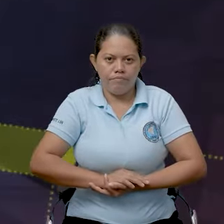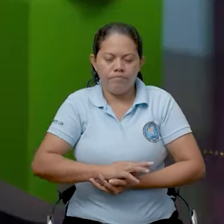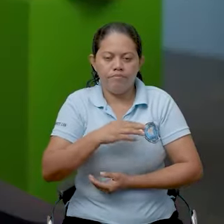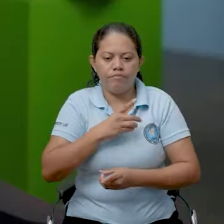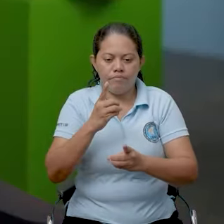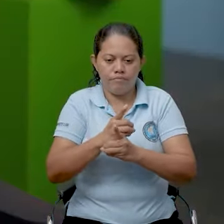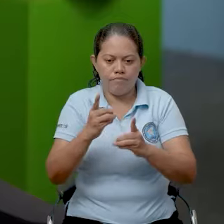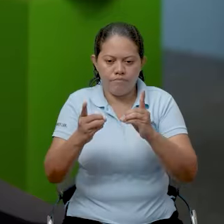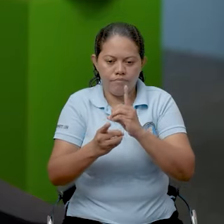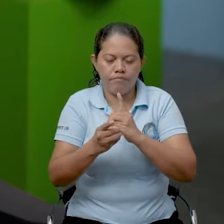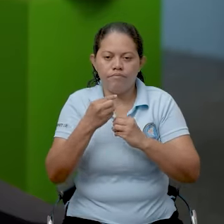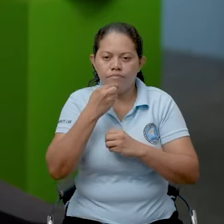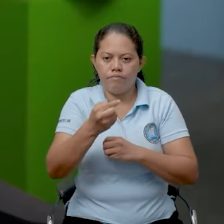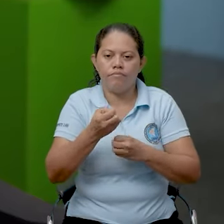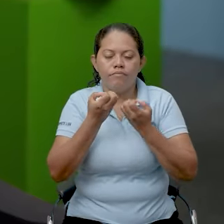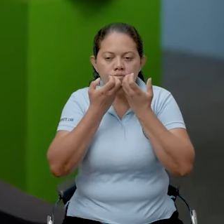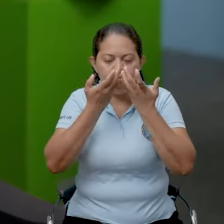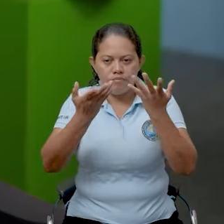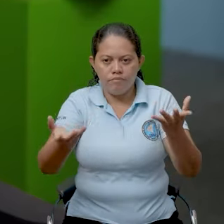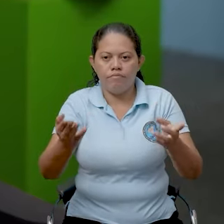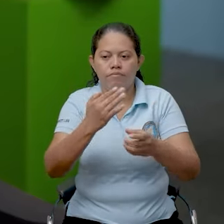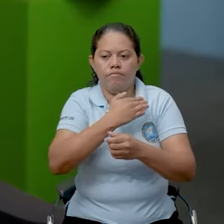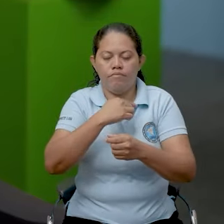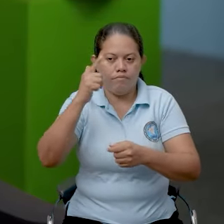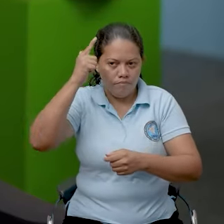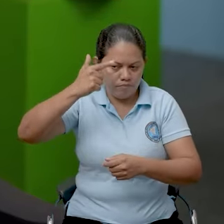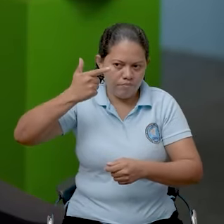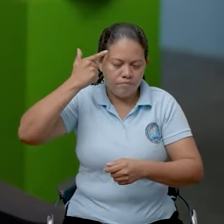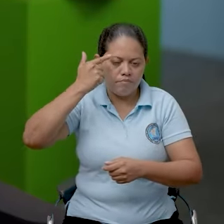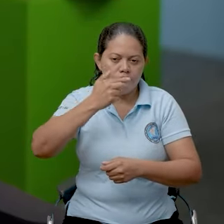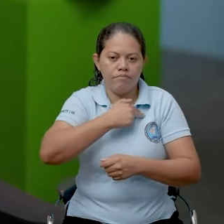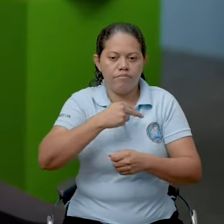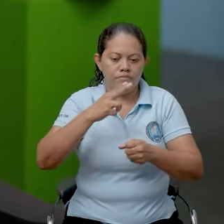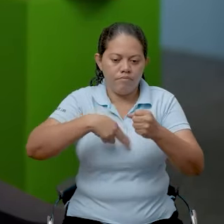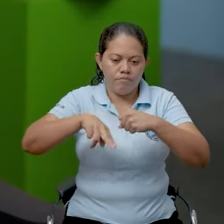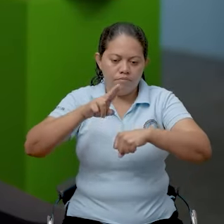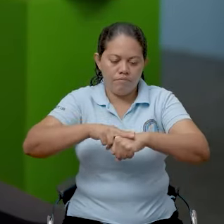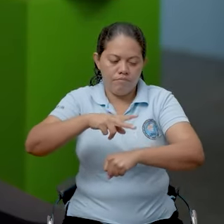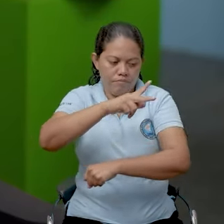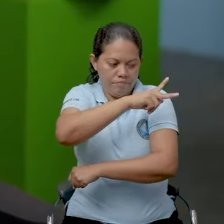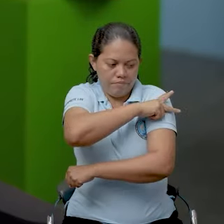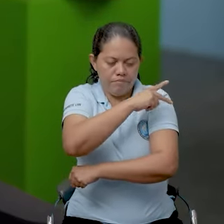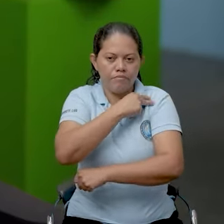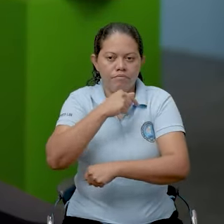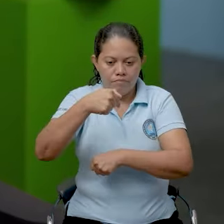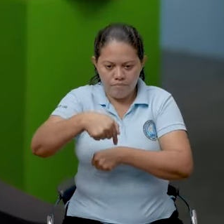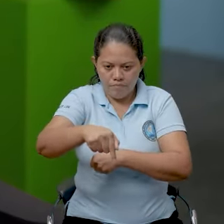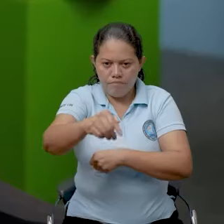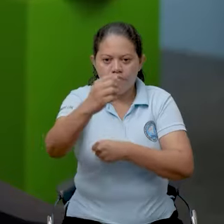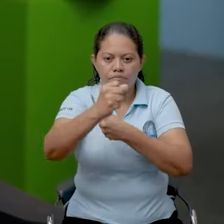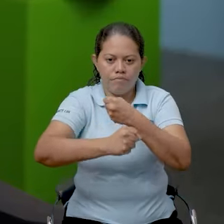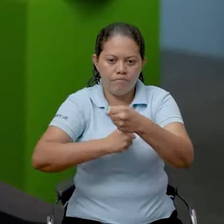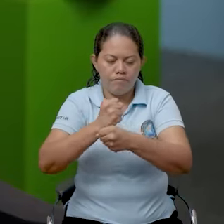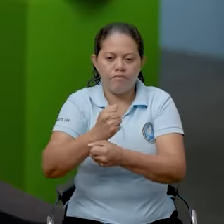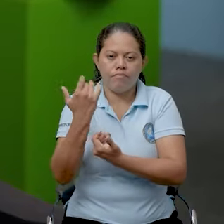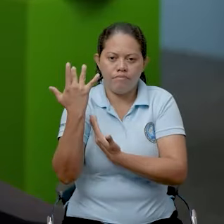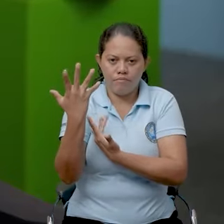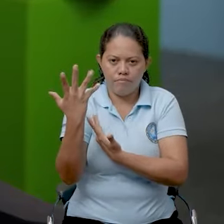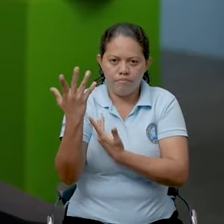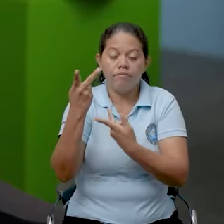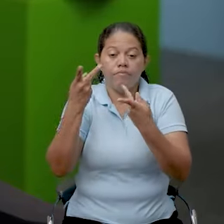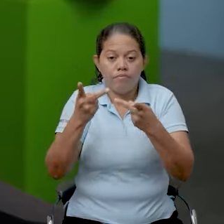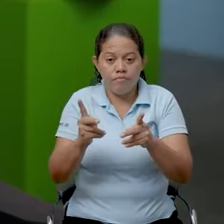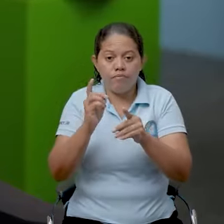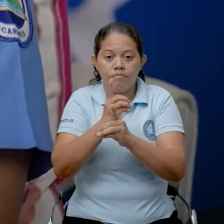En cumplimiento a las orientaciones de nuestro buen gobierno, la Policía Nacional para este año se ha preparado